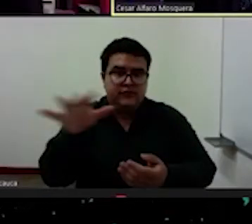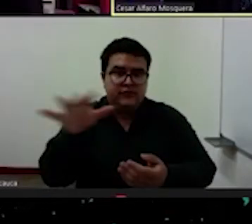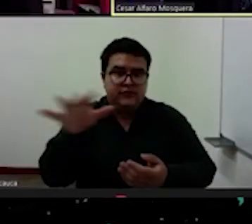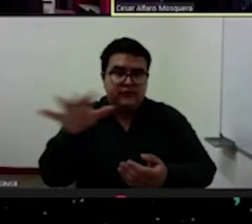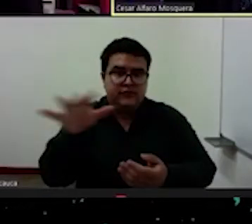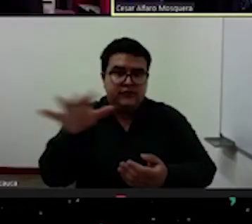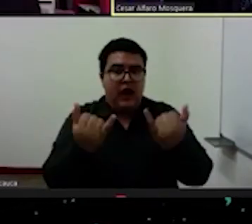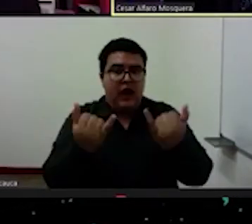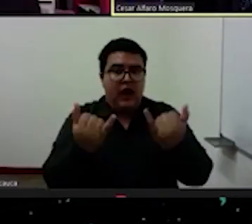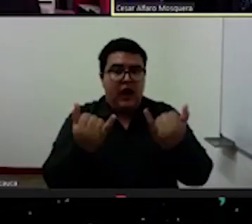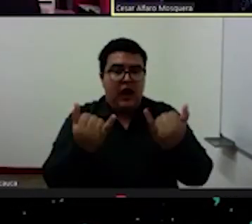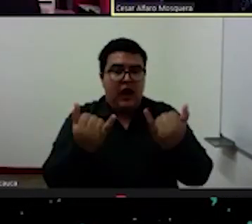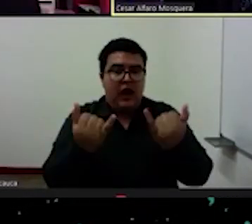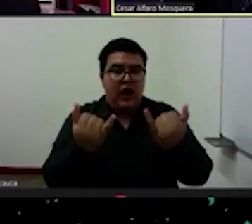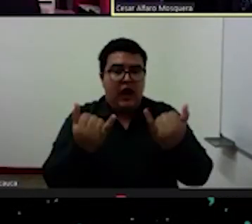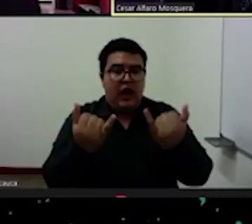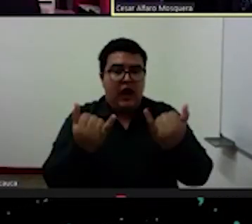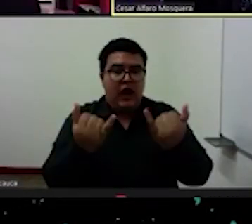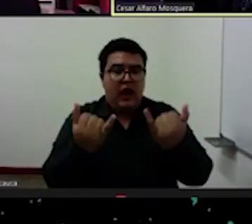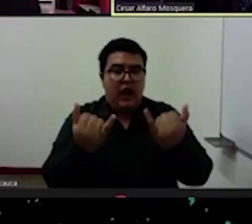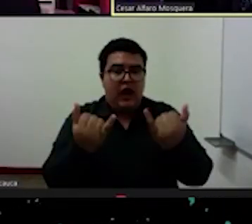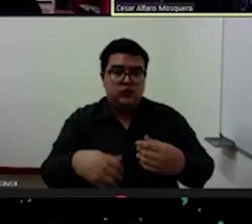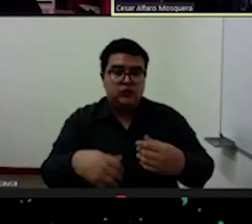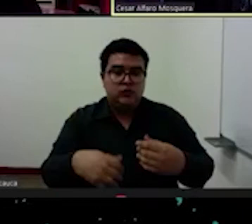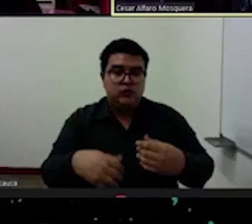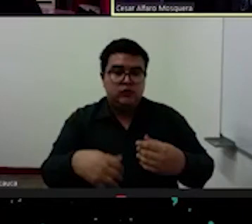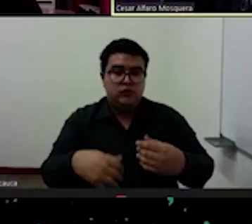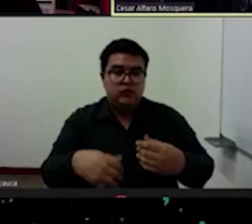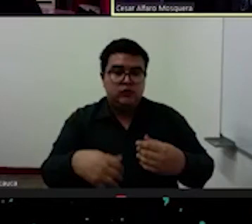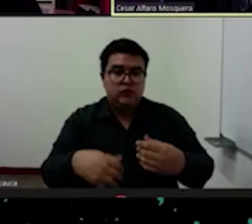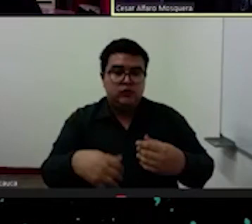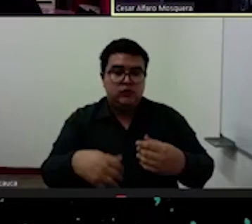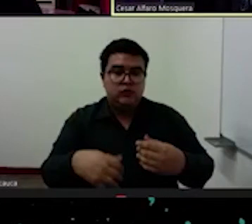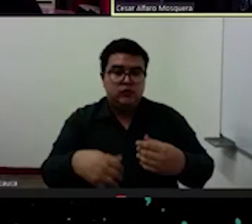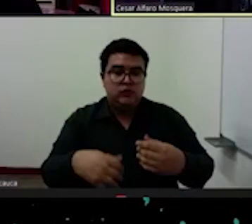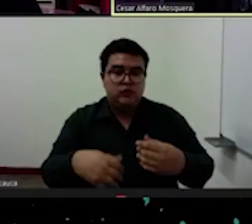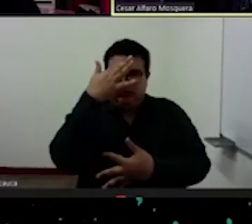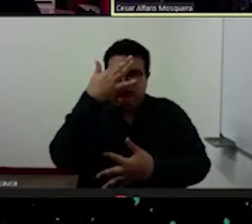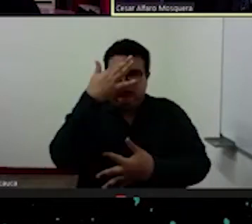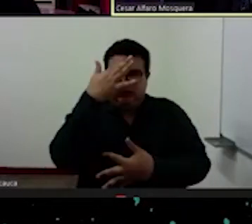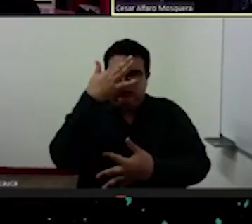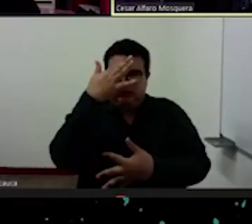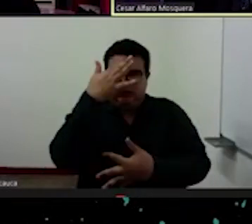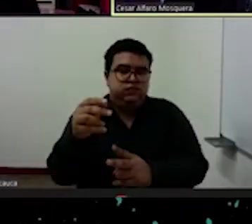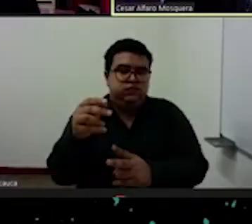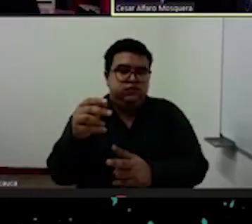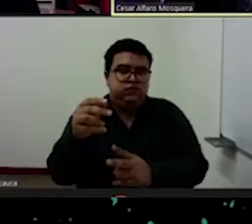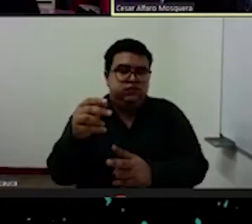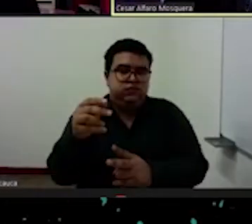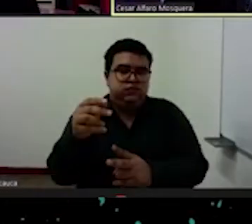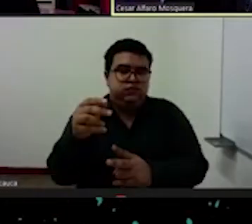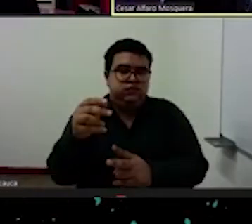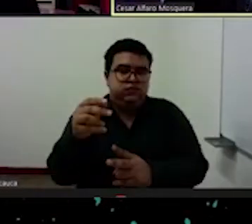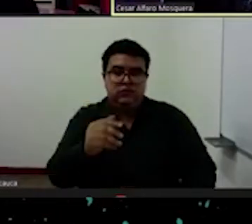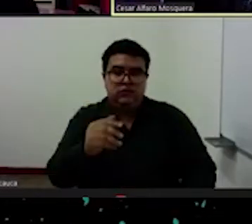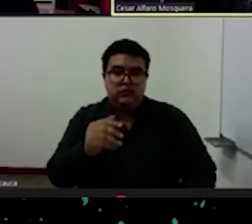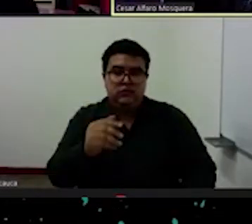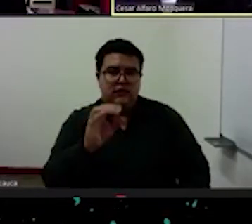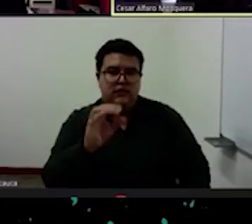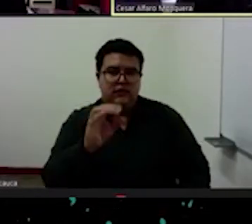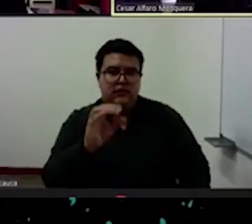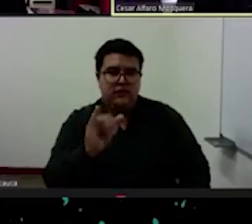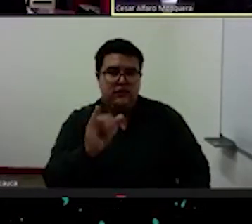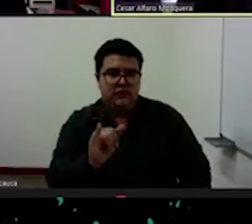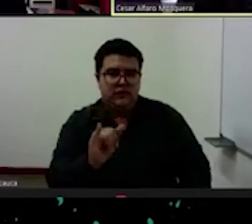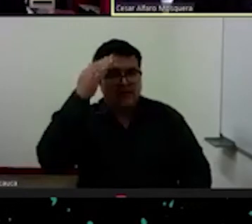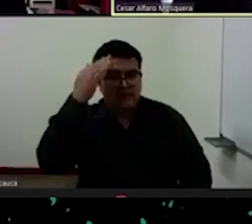y el honor de tener con nosotros a Franco Berardi, también conocido como BIFO.